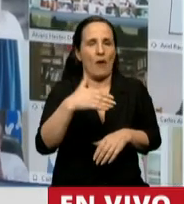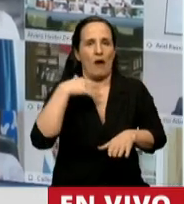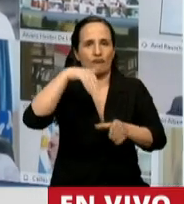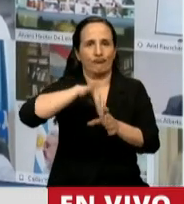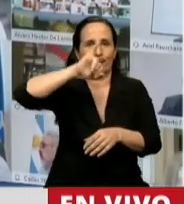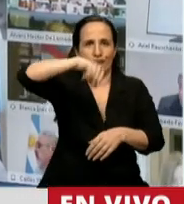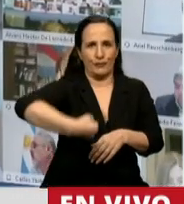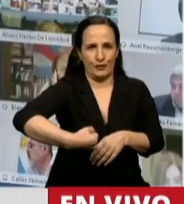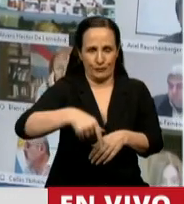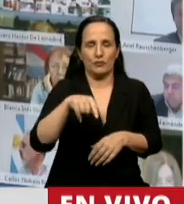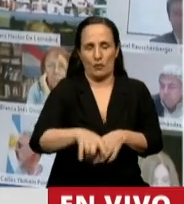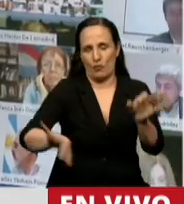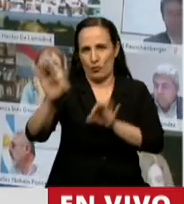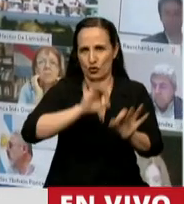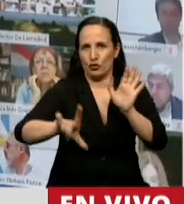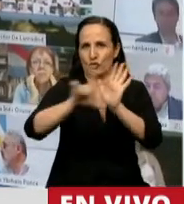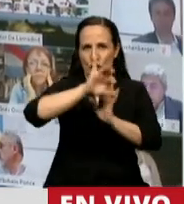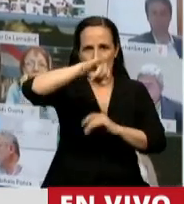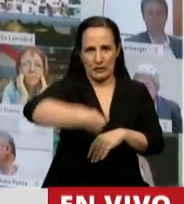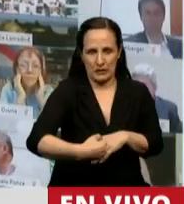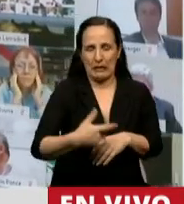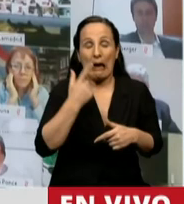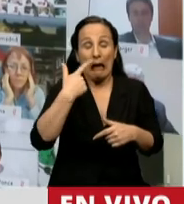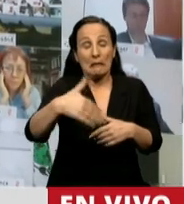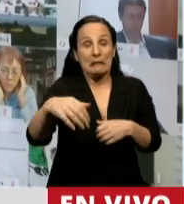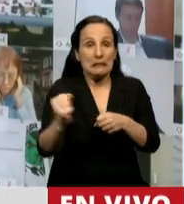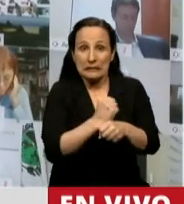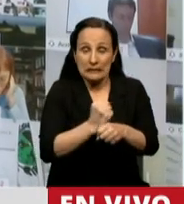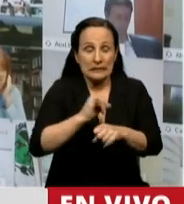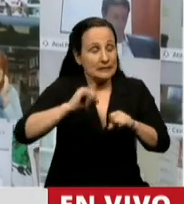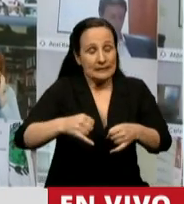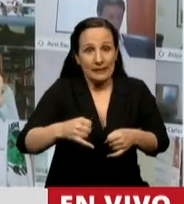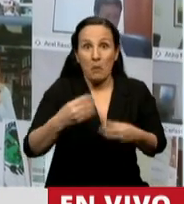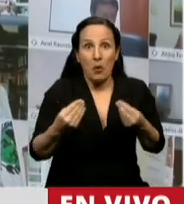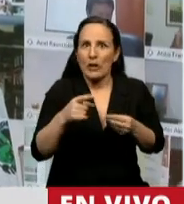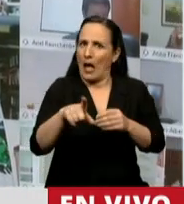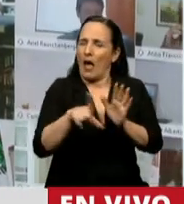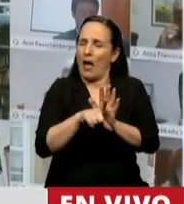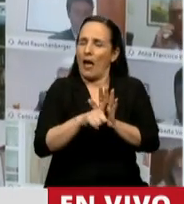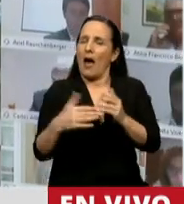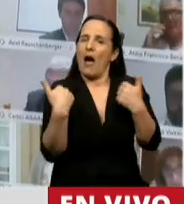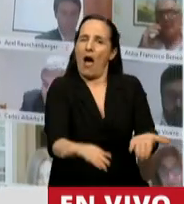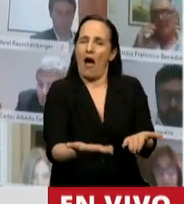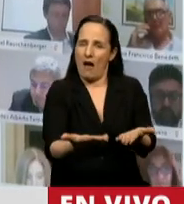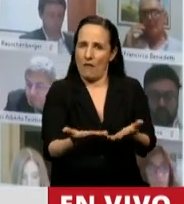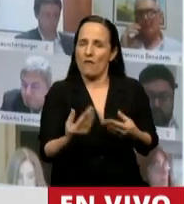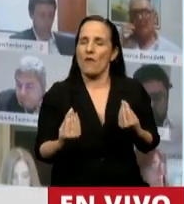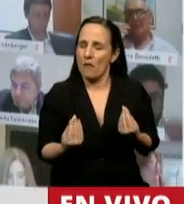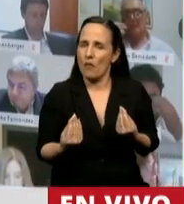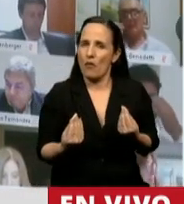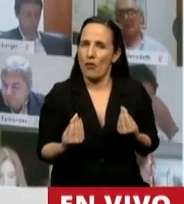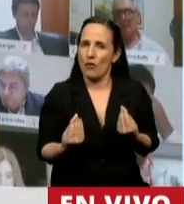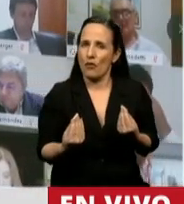norma, este proyecto, y vamos a tratar de sancionar, porque creo que es una norma que viene en beneficio, en definitiva,